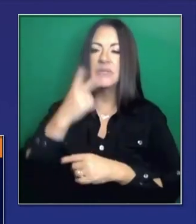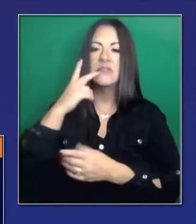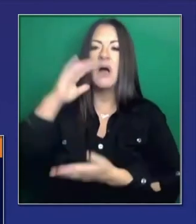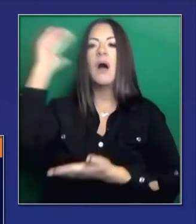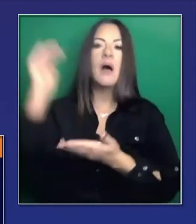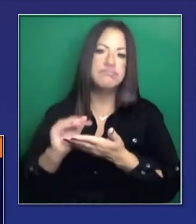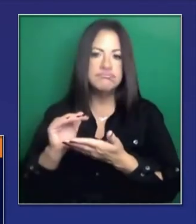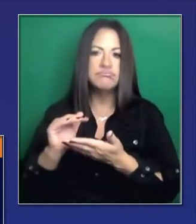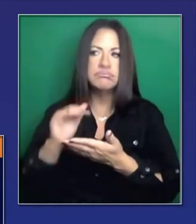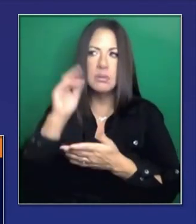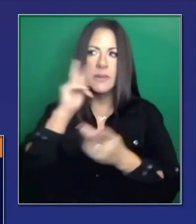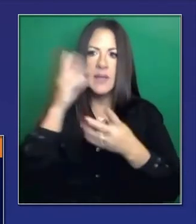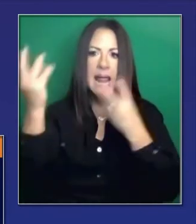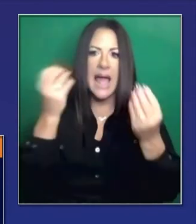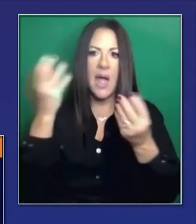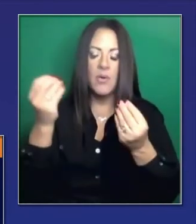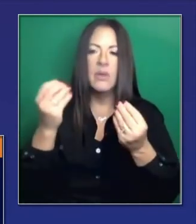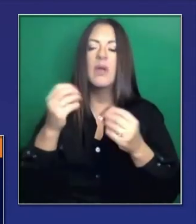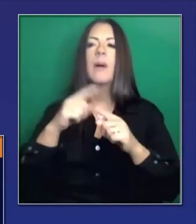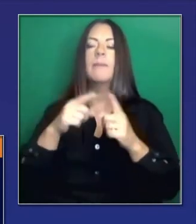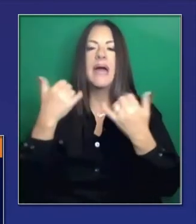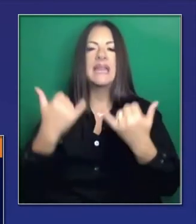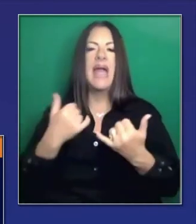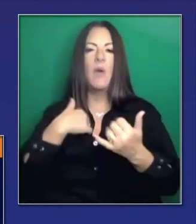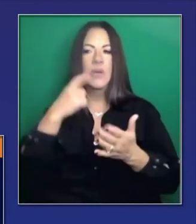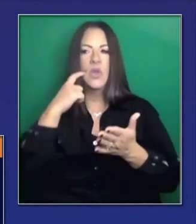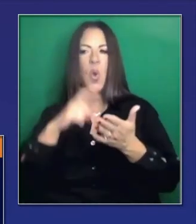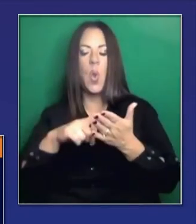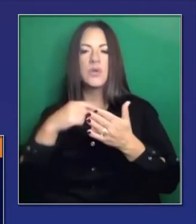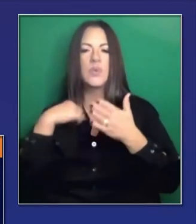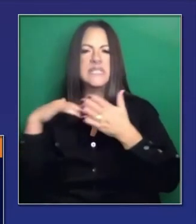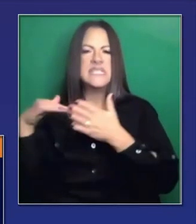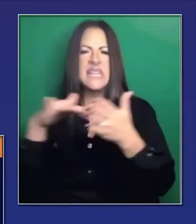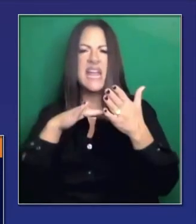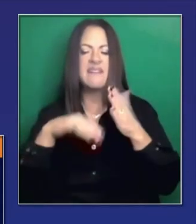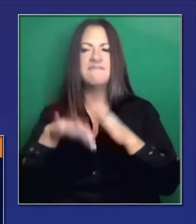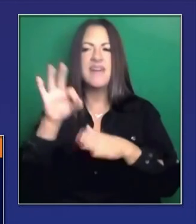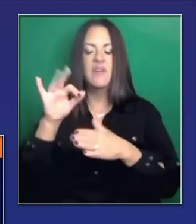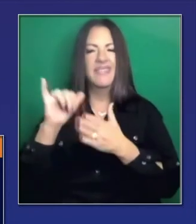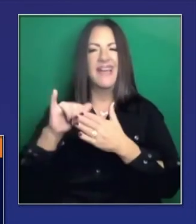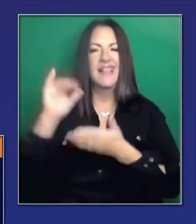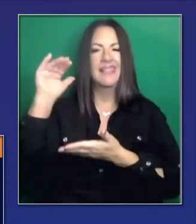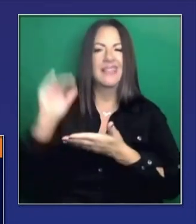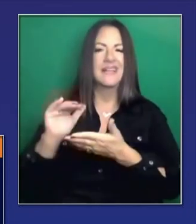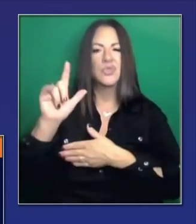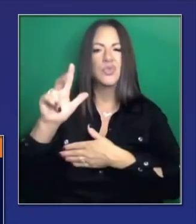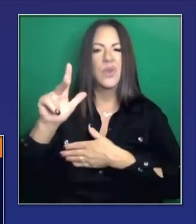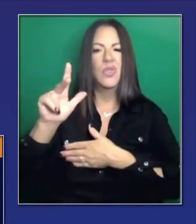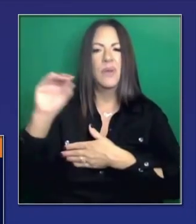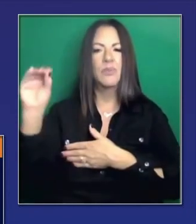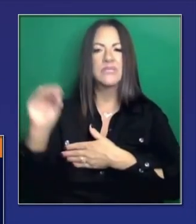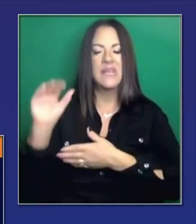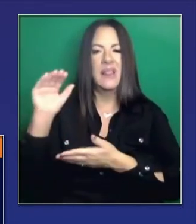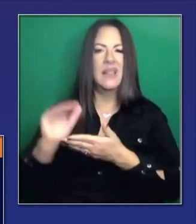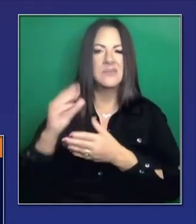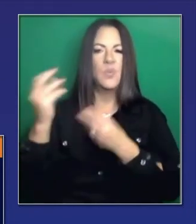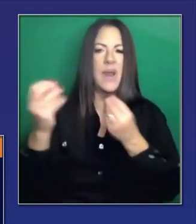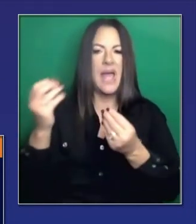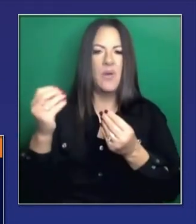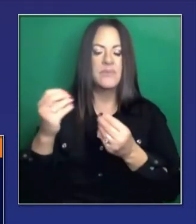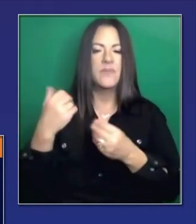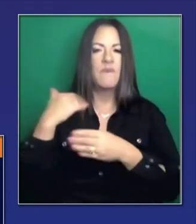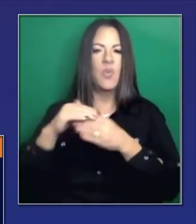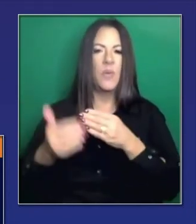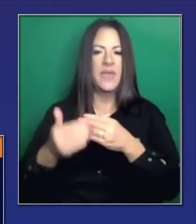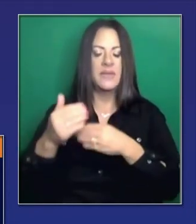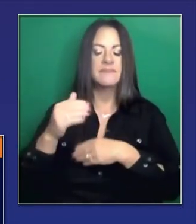De modo que la gente sí está reduciendo sus actividades y entremezclarse, lo que ayuda a mitigar la propagación del virus. Pueden ver aquí